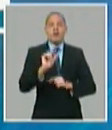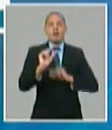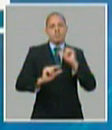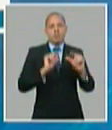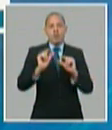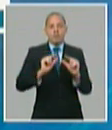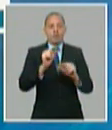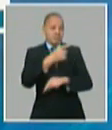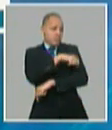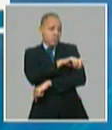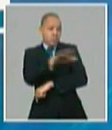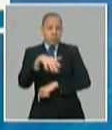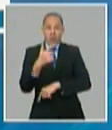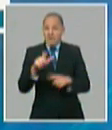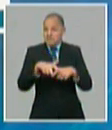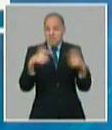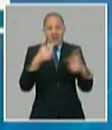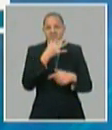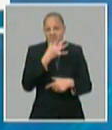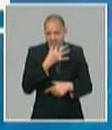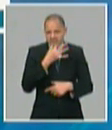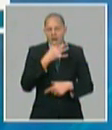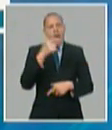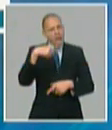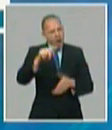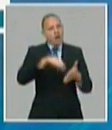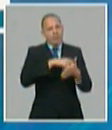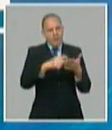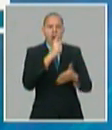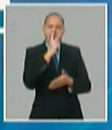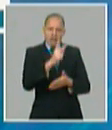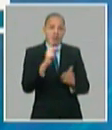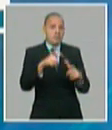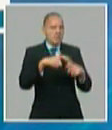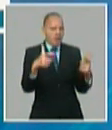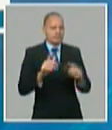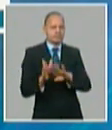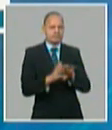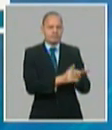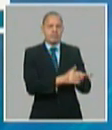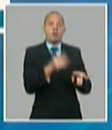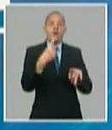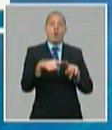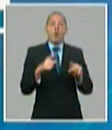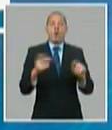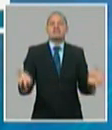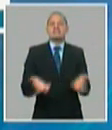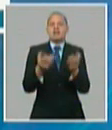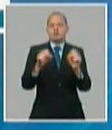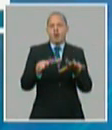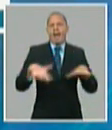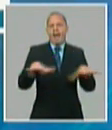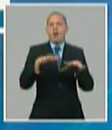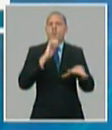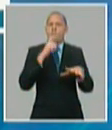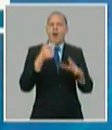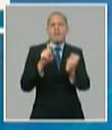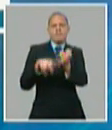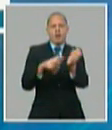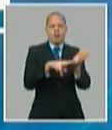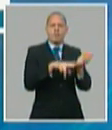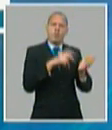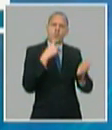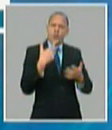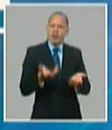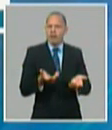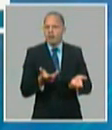fecundidad y atención a los adultos mayores y en el desarrollo territorial tema sobre el cual también nos referimos ayer en